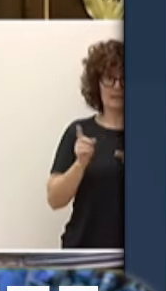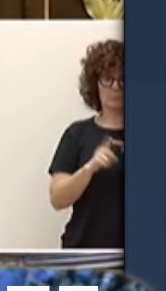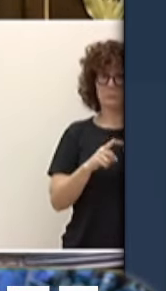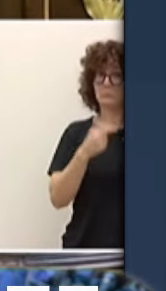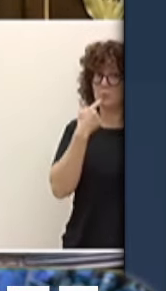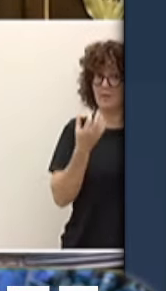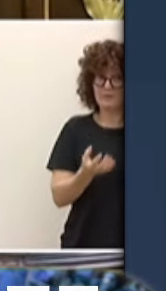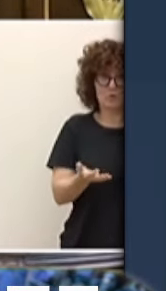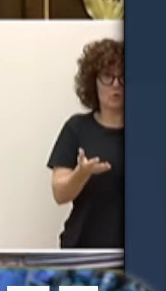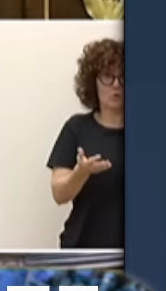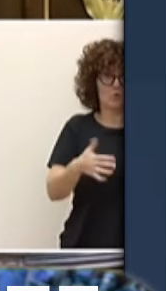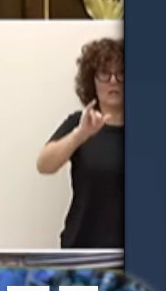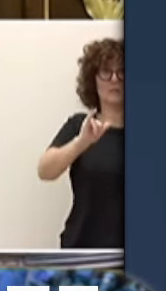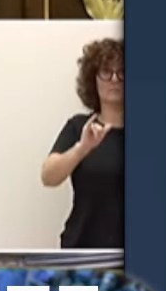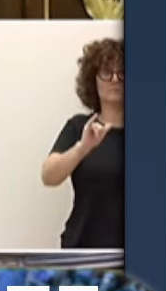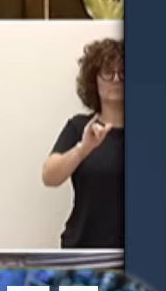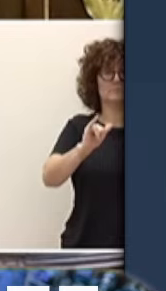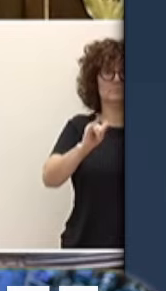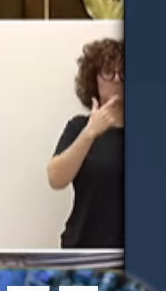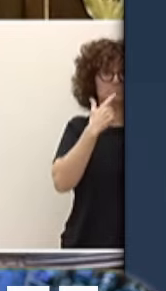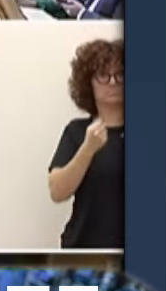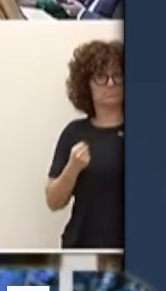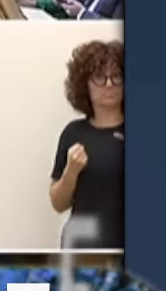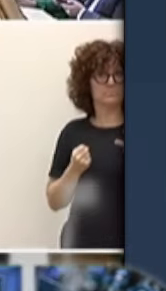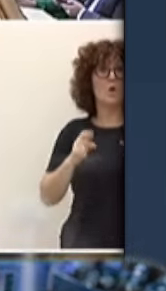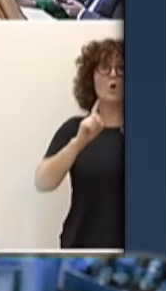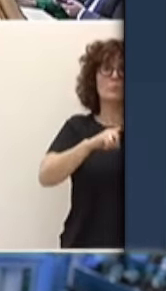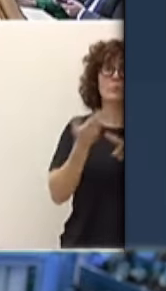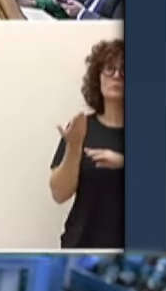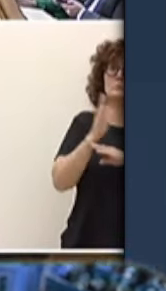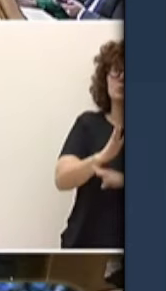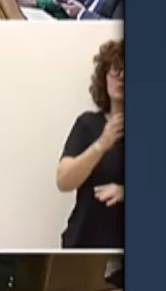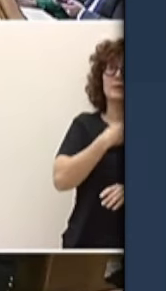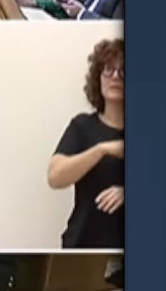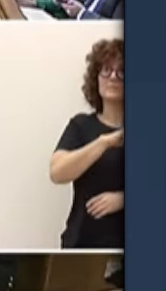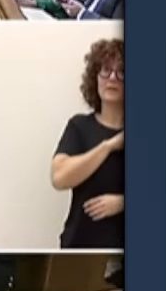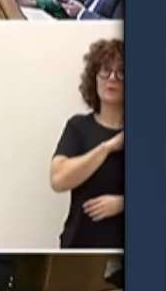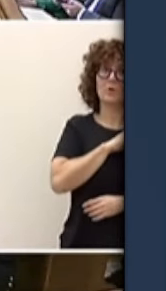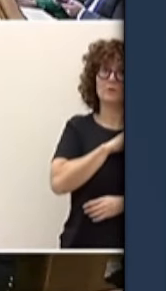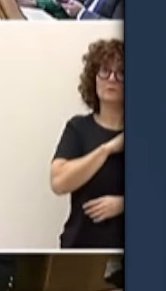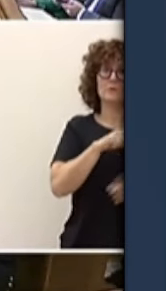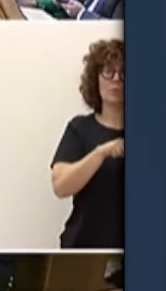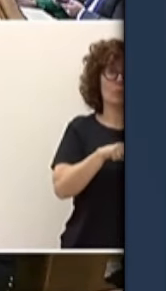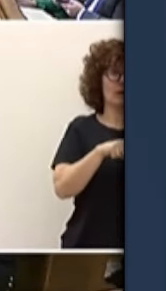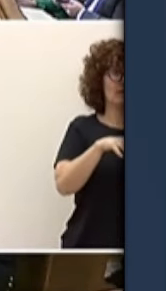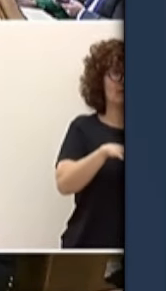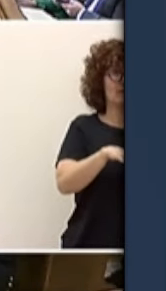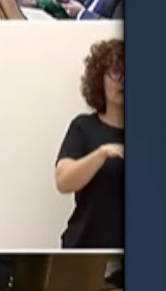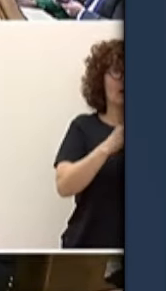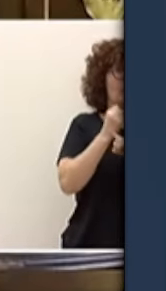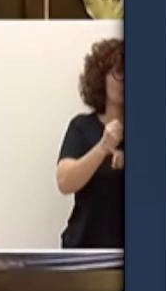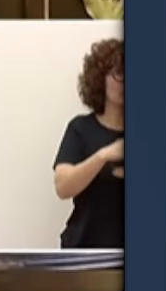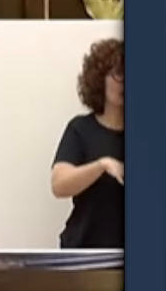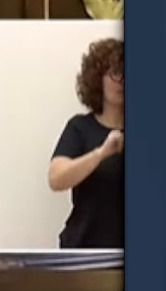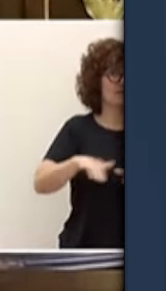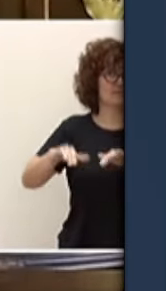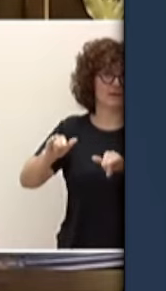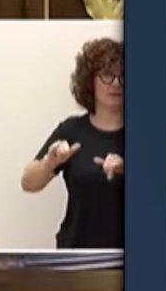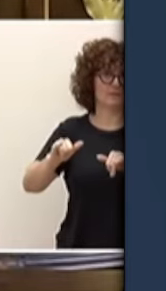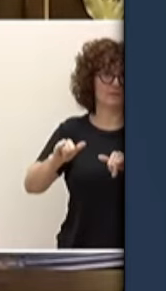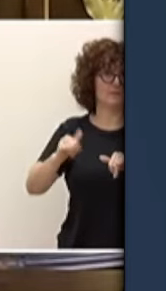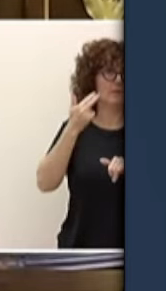representando a los españoles que no se resignan ni a lo uno ni al otro ni a la invasión islamista ni a la ruina y el robo seguiremos